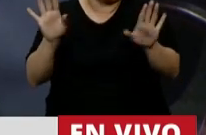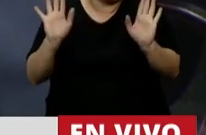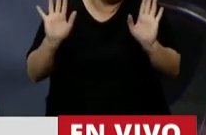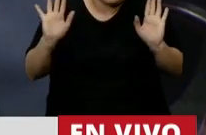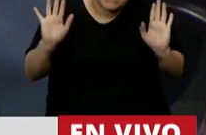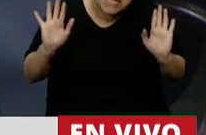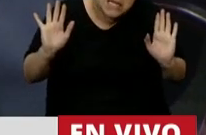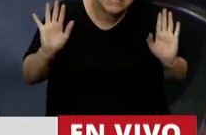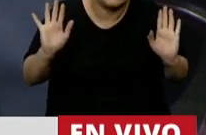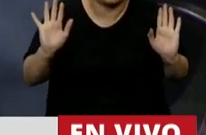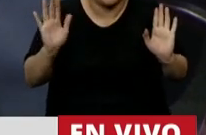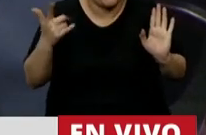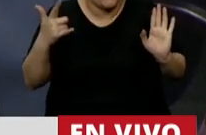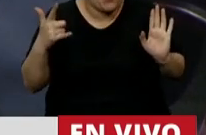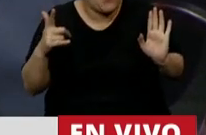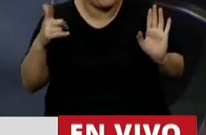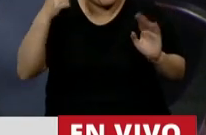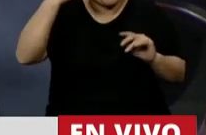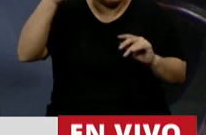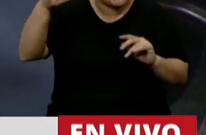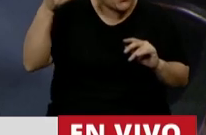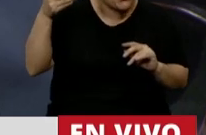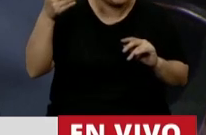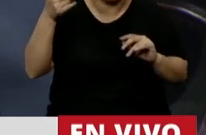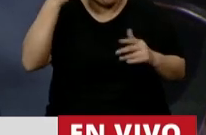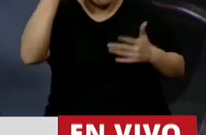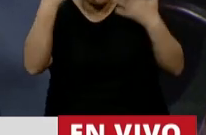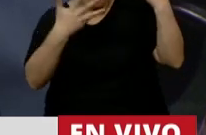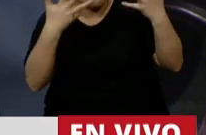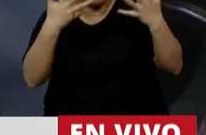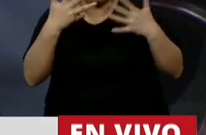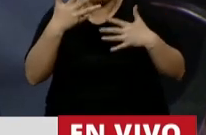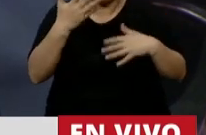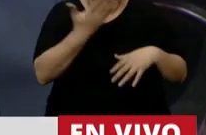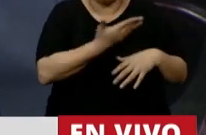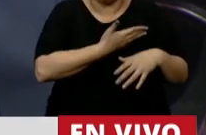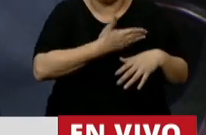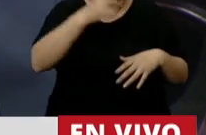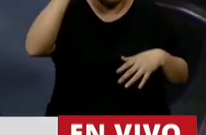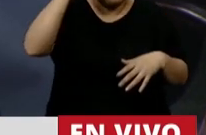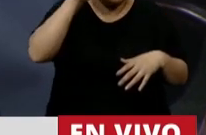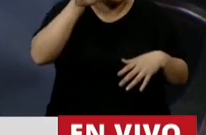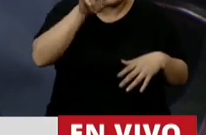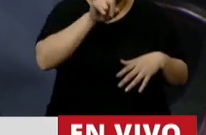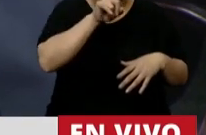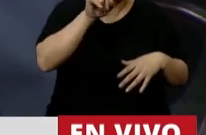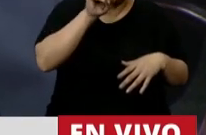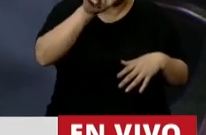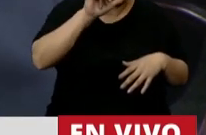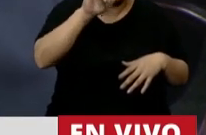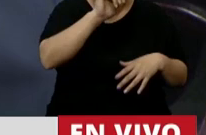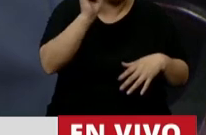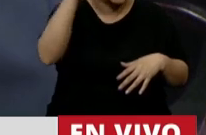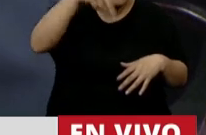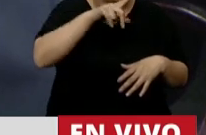no tendrían ese perjuicio y no confundirían lo que es un fertilizante con un agroquímico y entenderían que los fertilizantes no